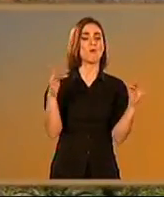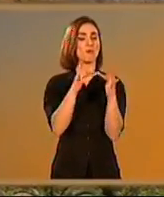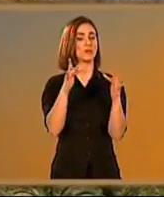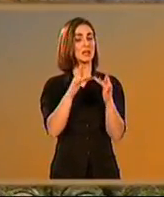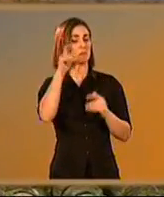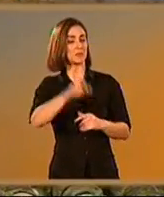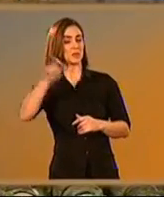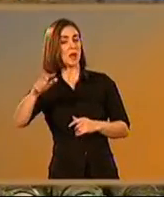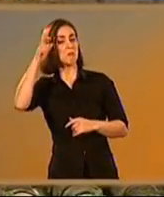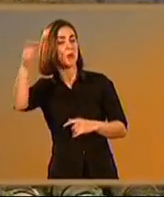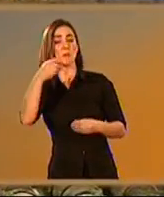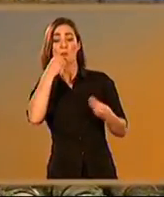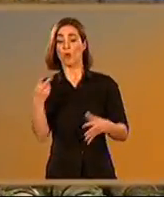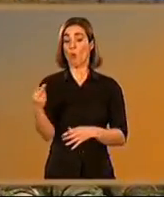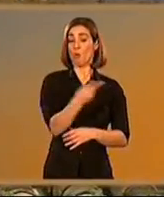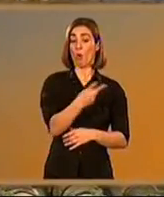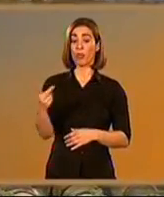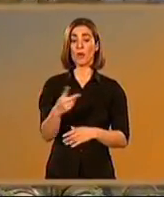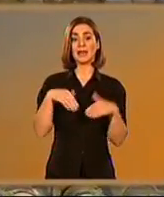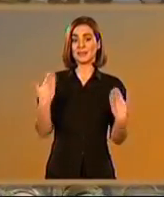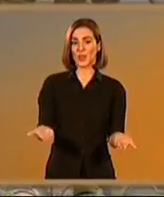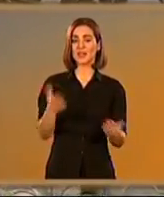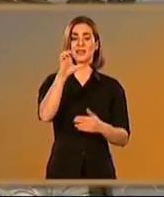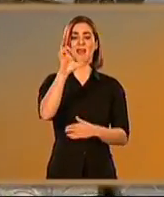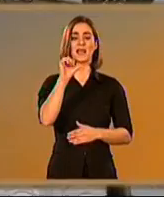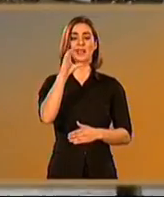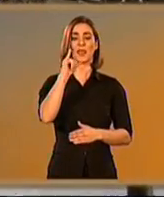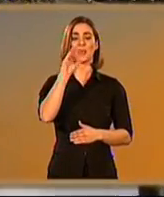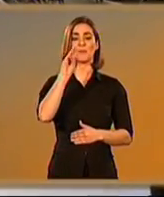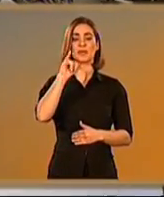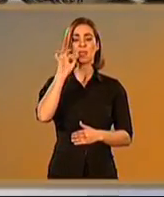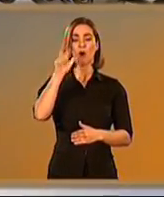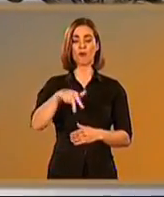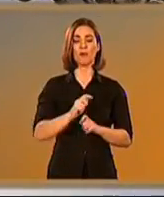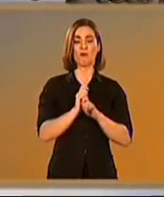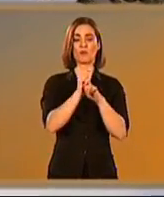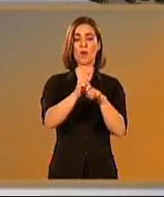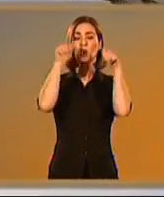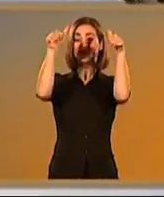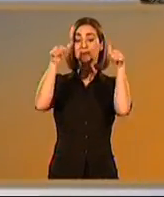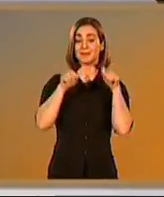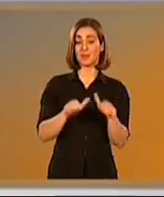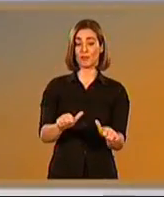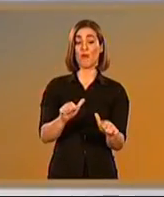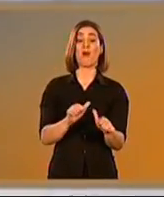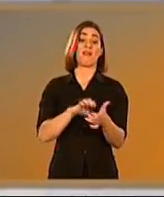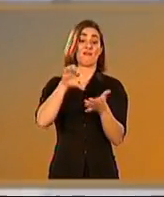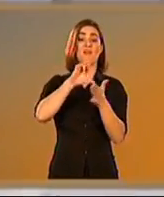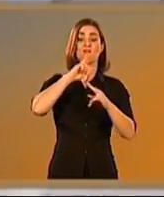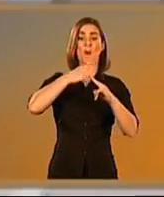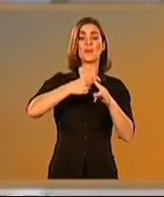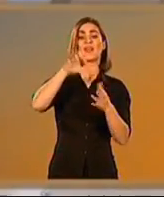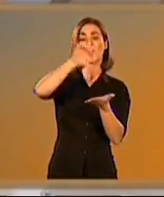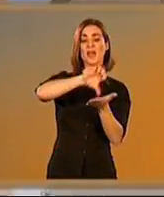su conquista fue pacífica. Y sus relaciones posteriores con los conquistadores, inmejorables. Hasta el punto de que Escipión